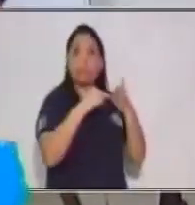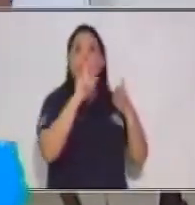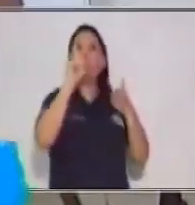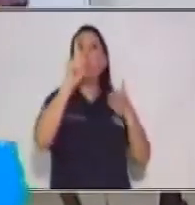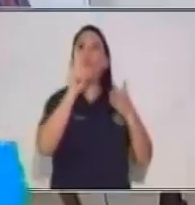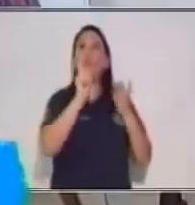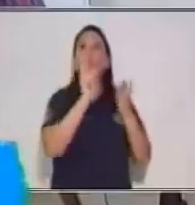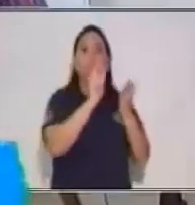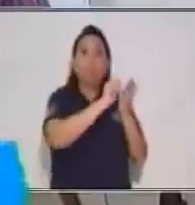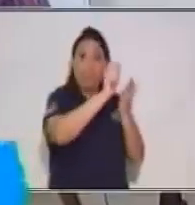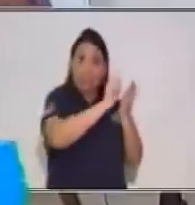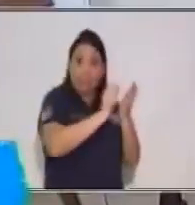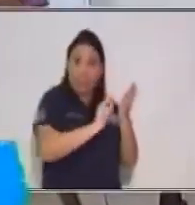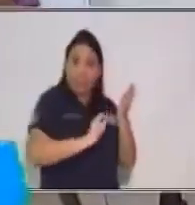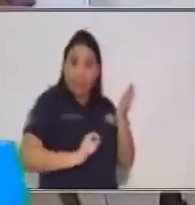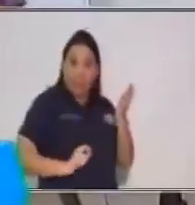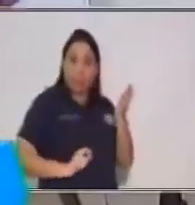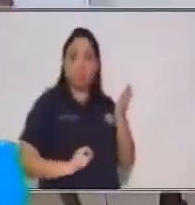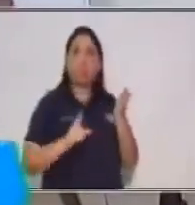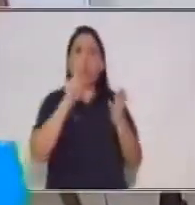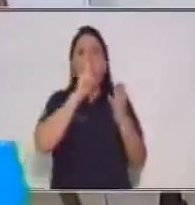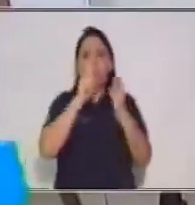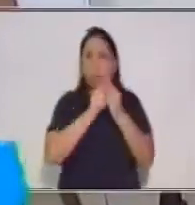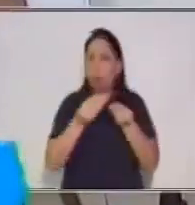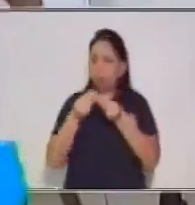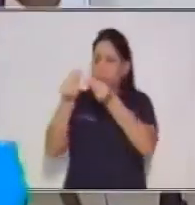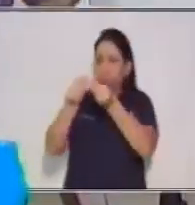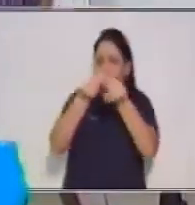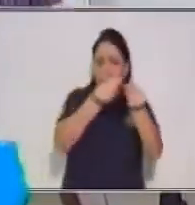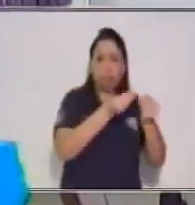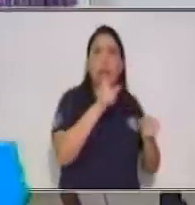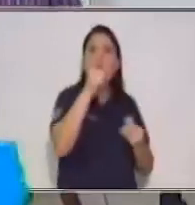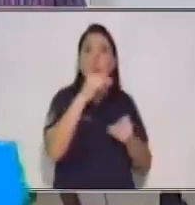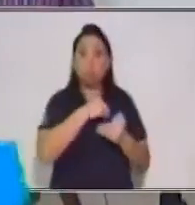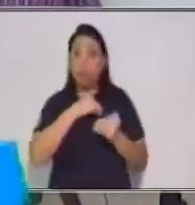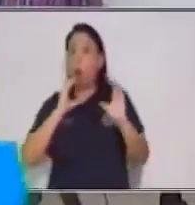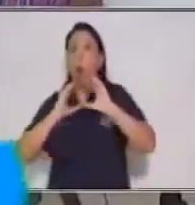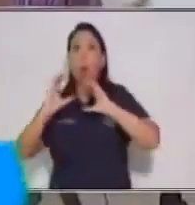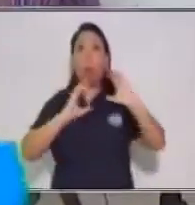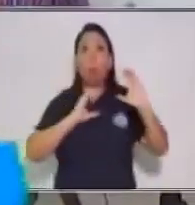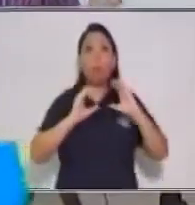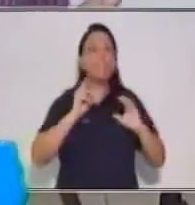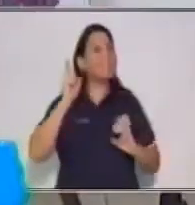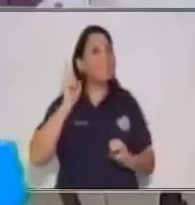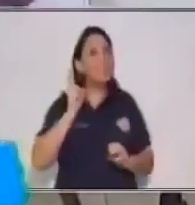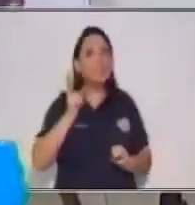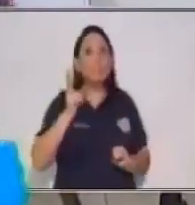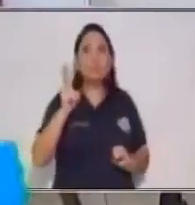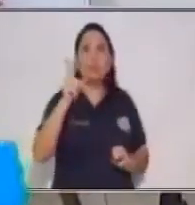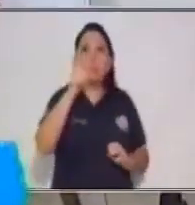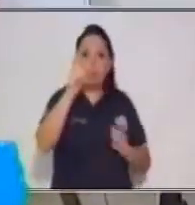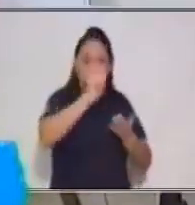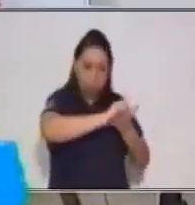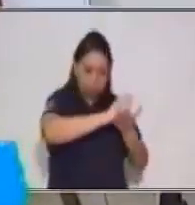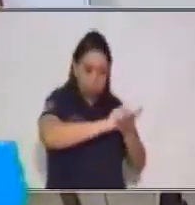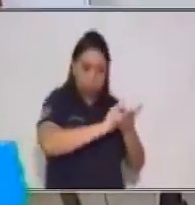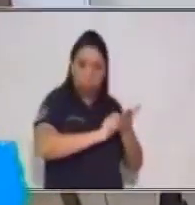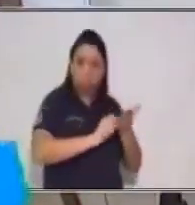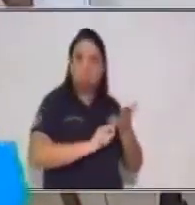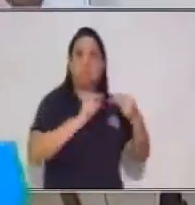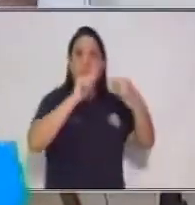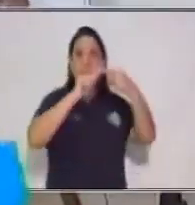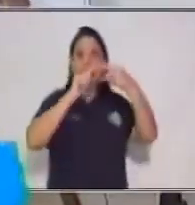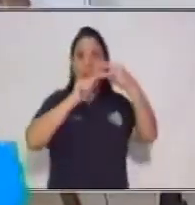de ponerlo en marcha y de cualquier forma que tú quieras comunicar algo, siempre vas a tener que aplicar estos pasos.